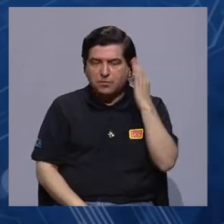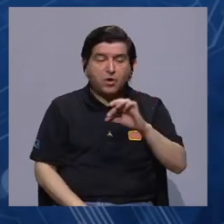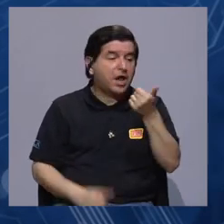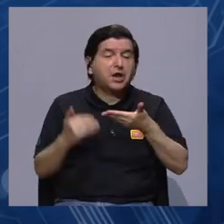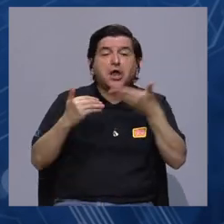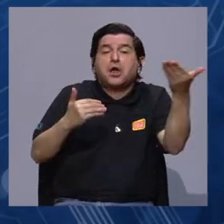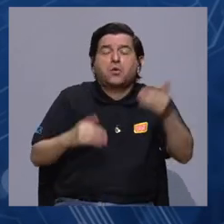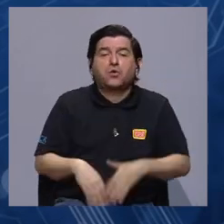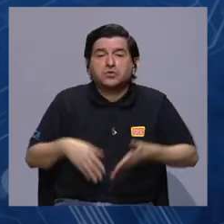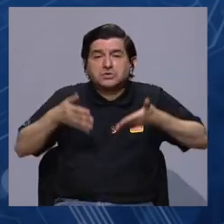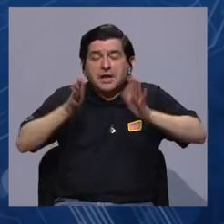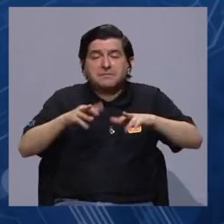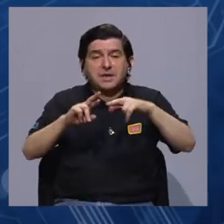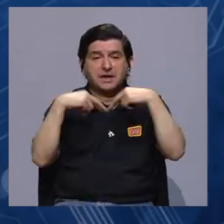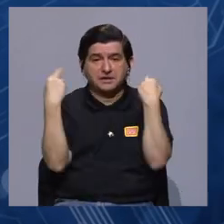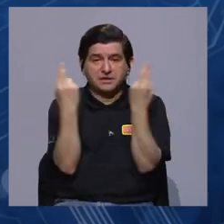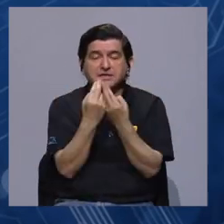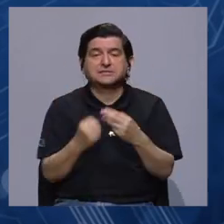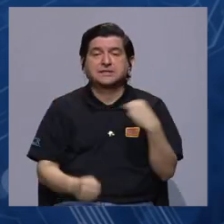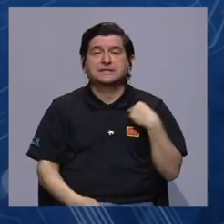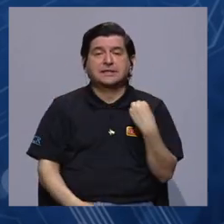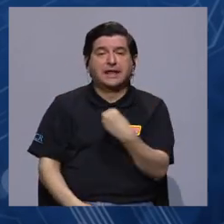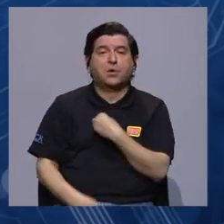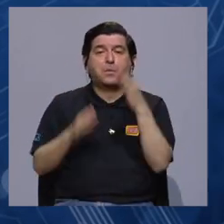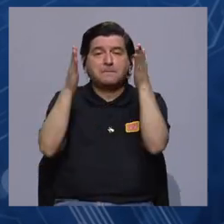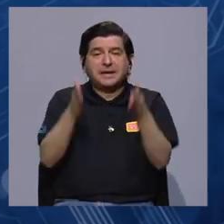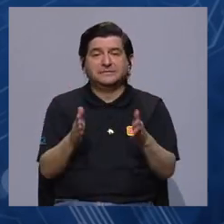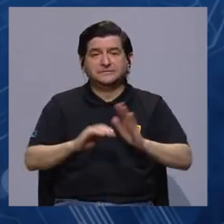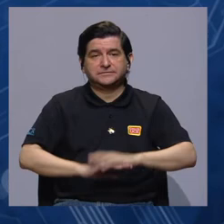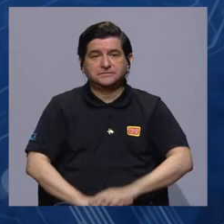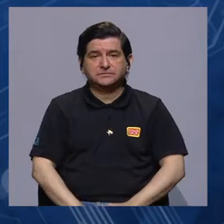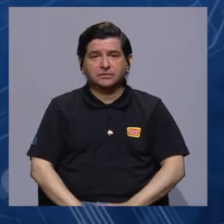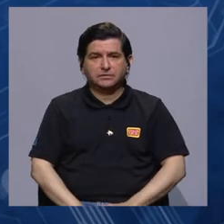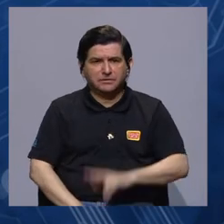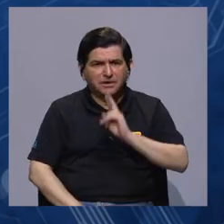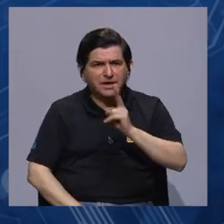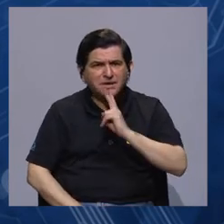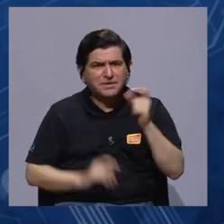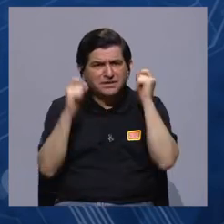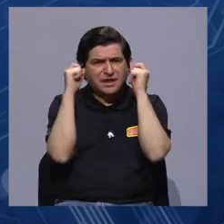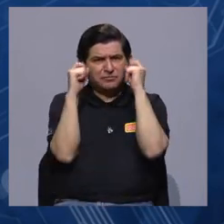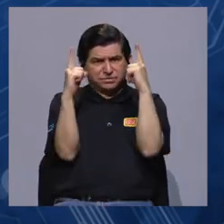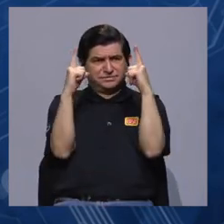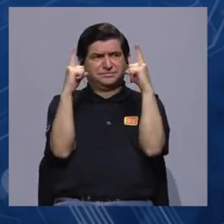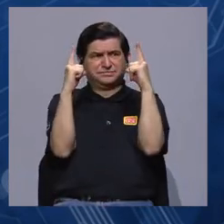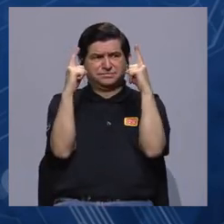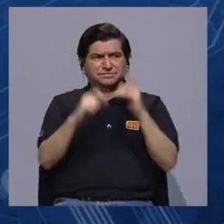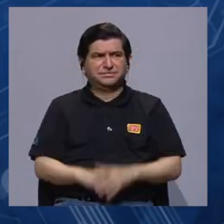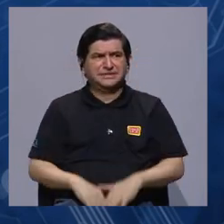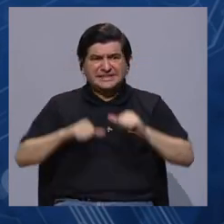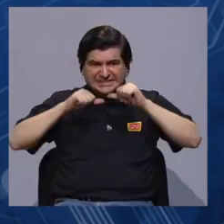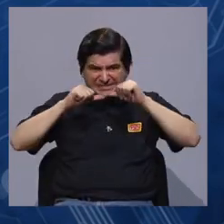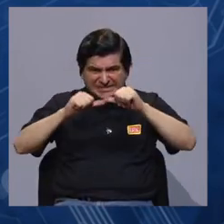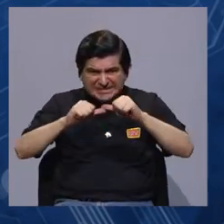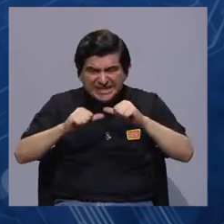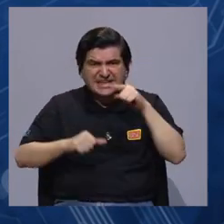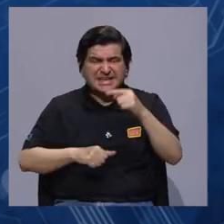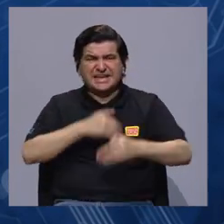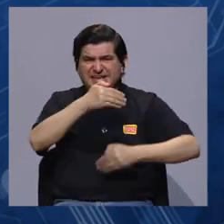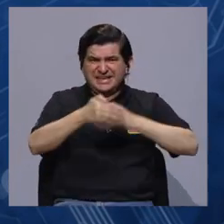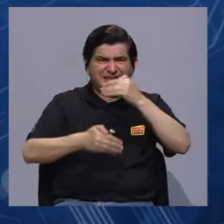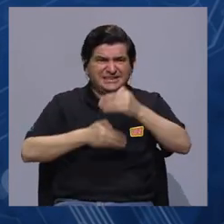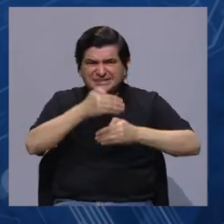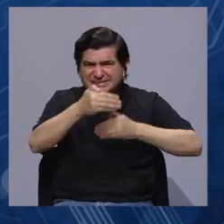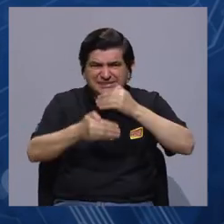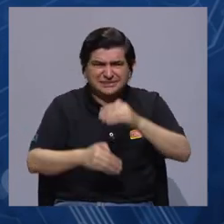otra cosa mientras estaban en la audiencia del señor ministro. Entonces, es realmente impresionante, ¿verdad? Que todavía tengamos esa,